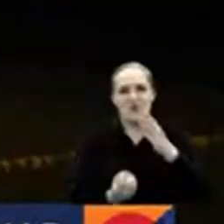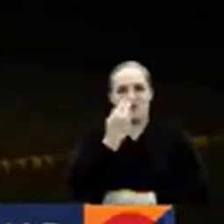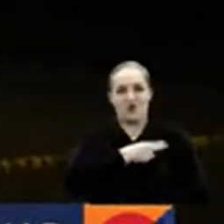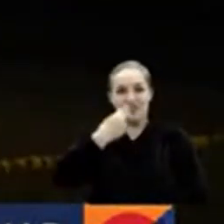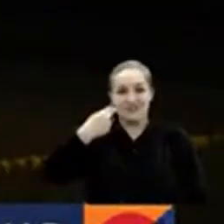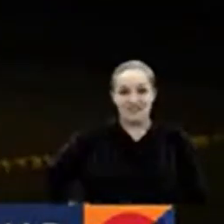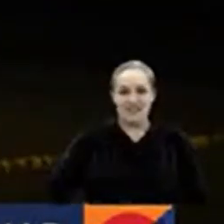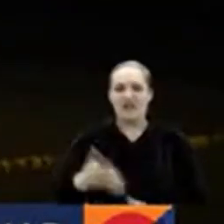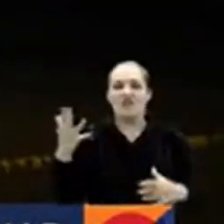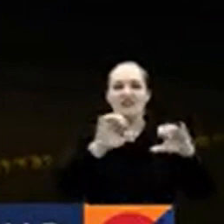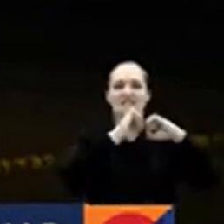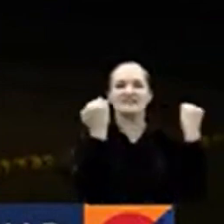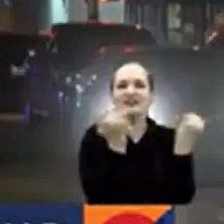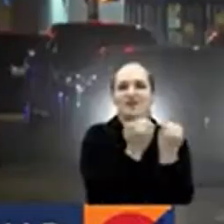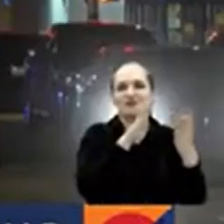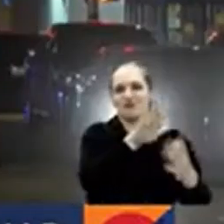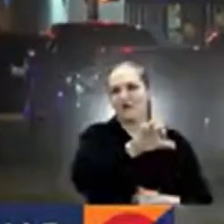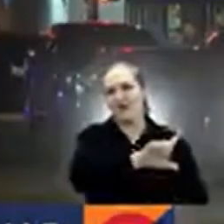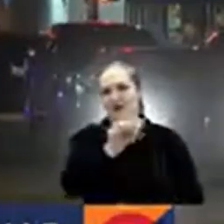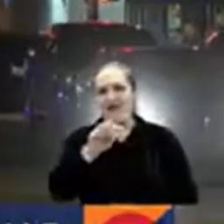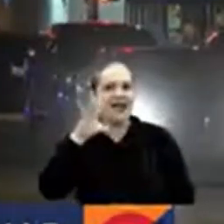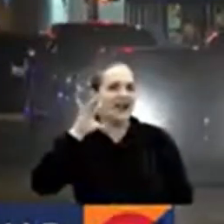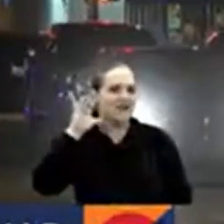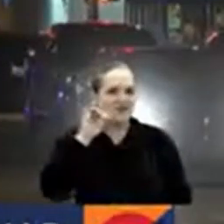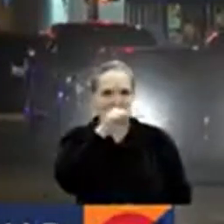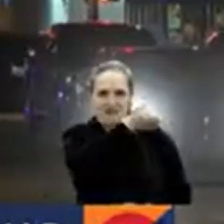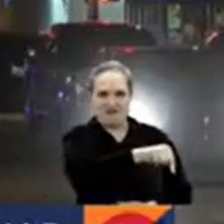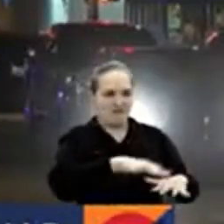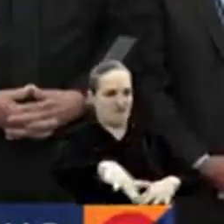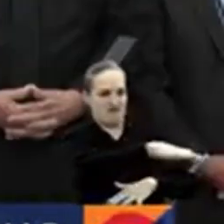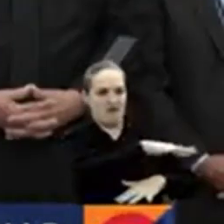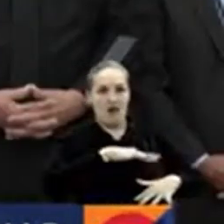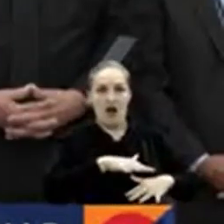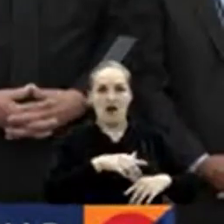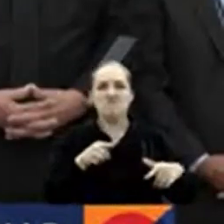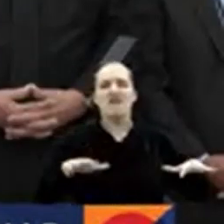en un salón de baile en California, fue interrumpida por balas.